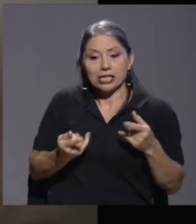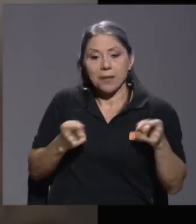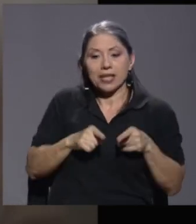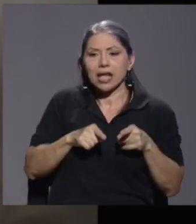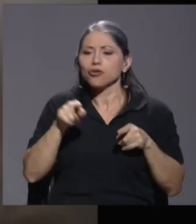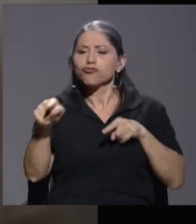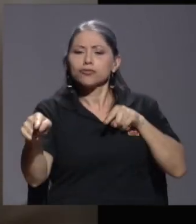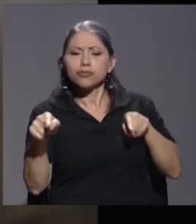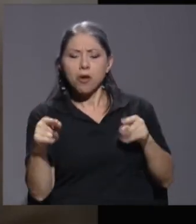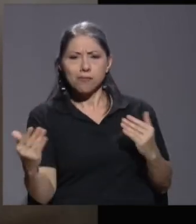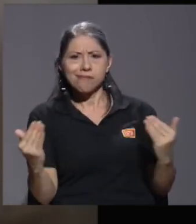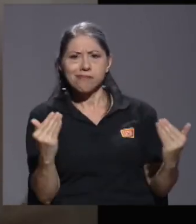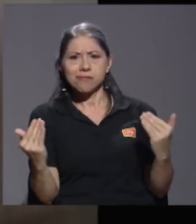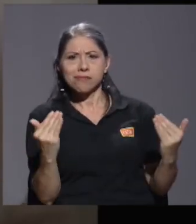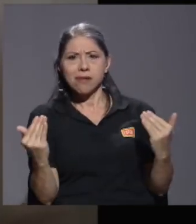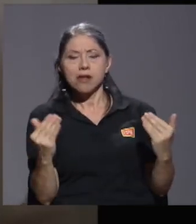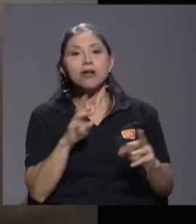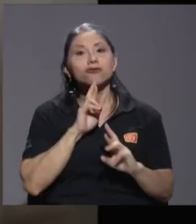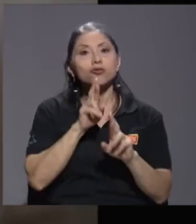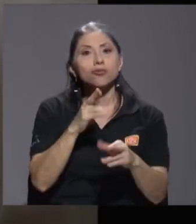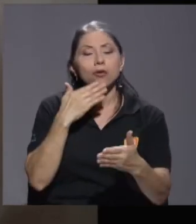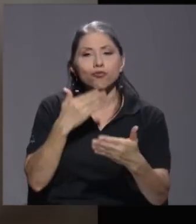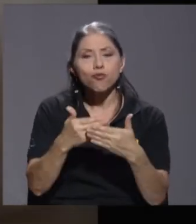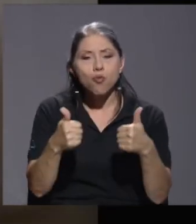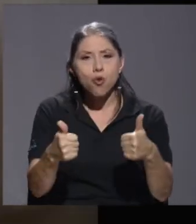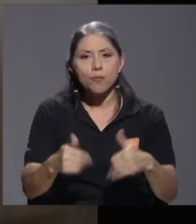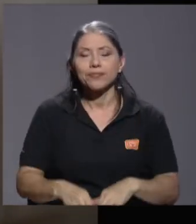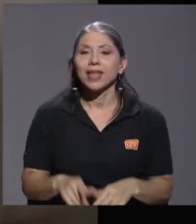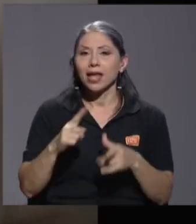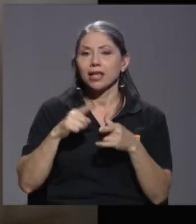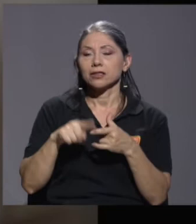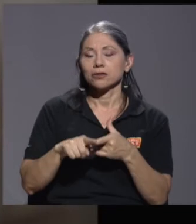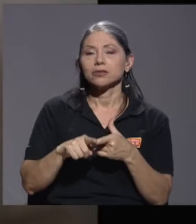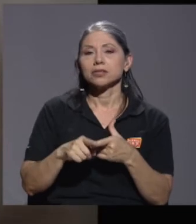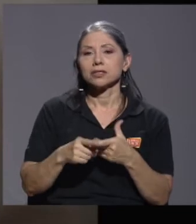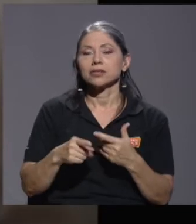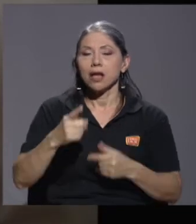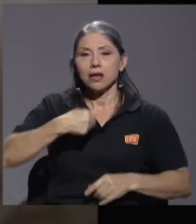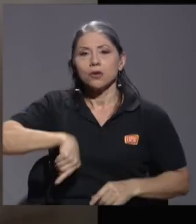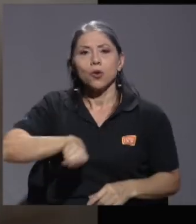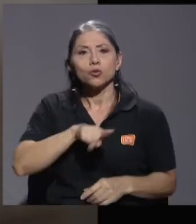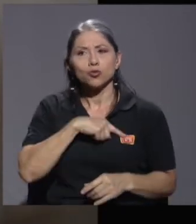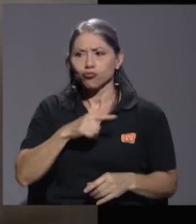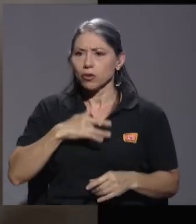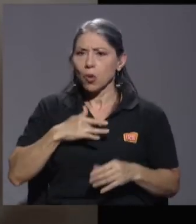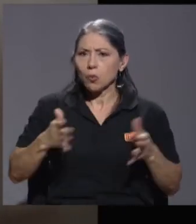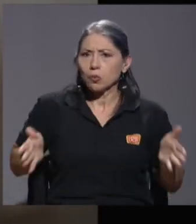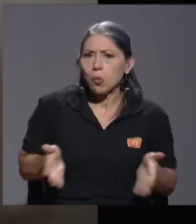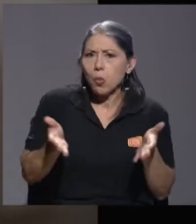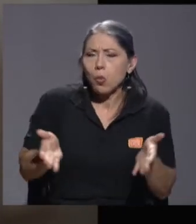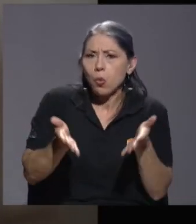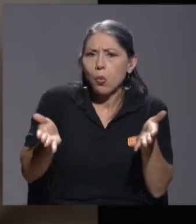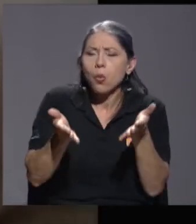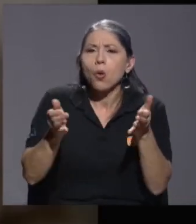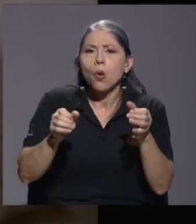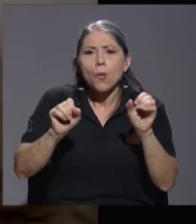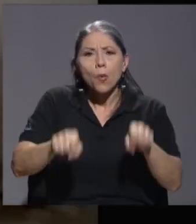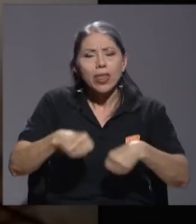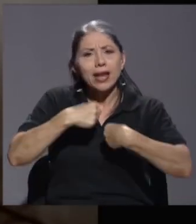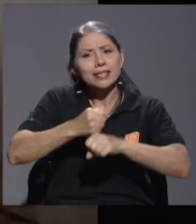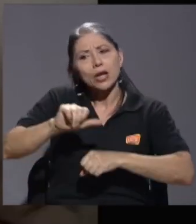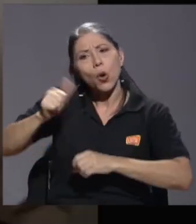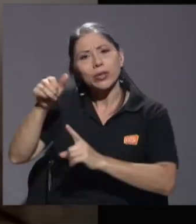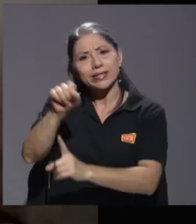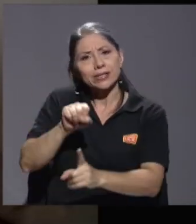con la reforma fiscal y los resultados fueron bastante buenos. Entonces, a raíz de eso, se nos motiva a poder hacer otros escenarios ya no